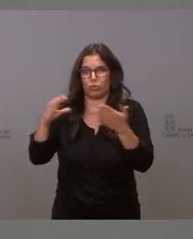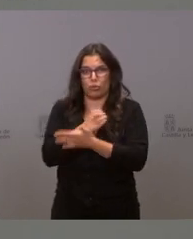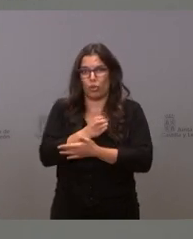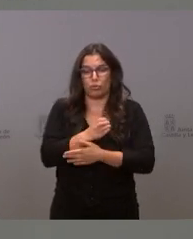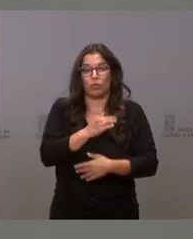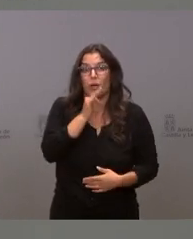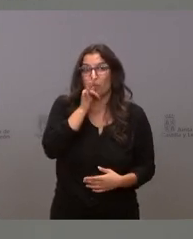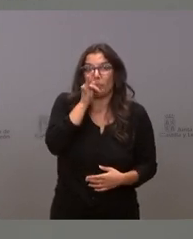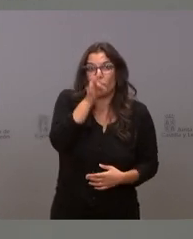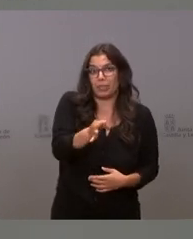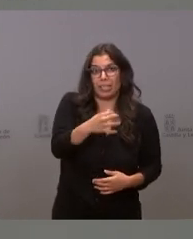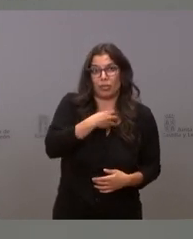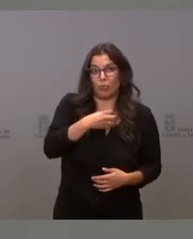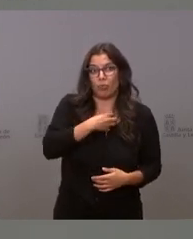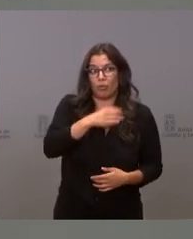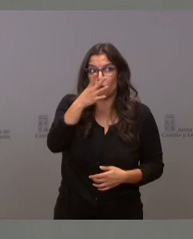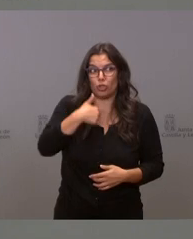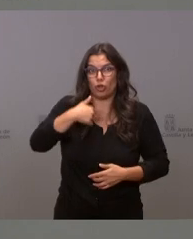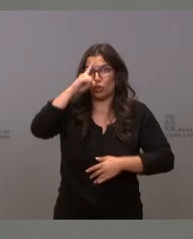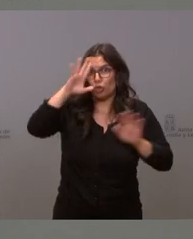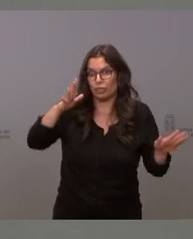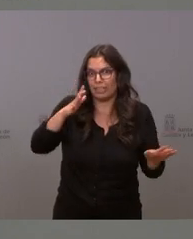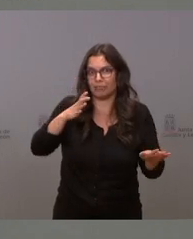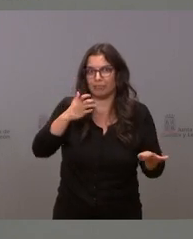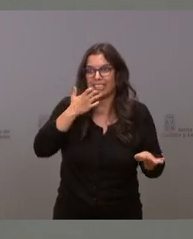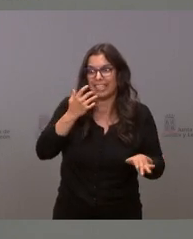prometer lo que no está en nuestra mano desgraciadamente